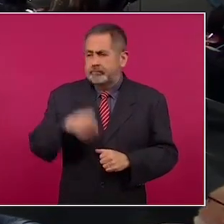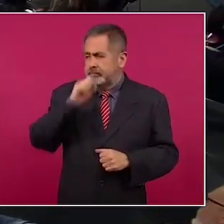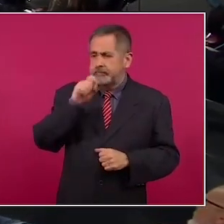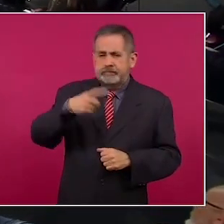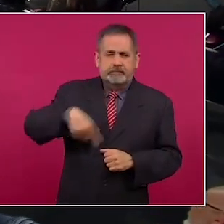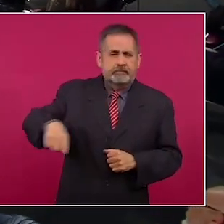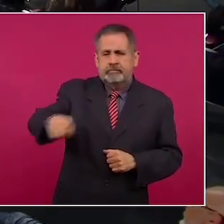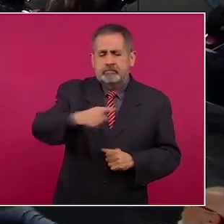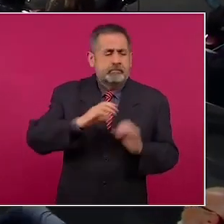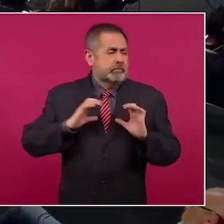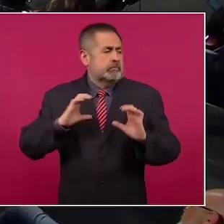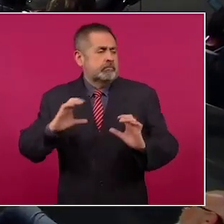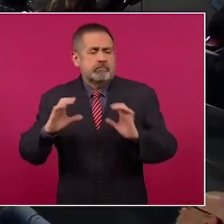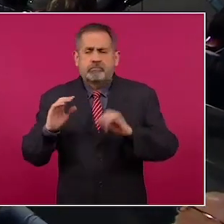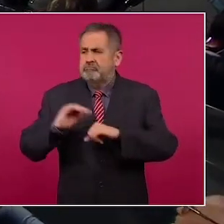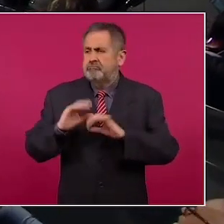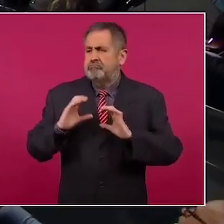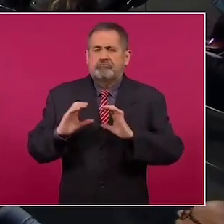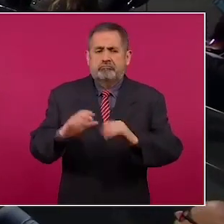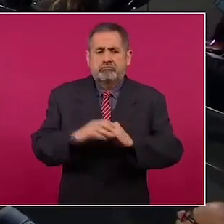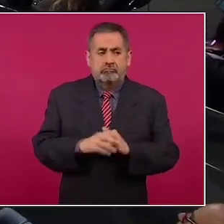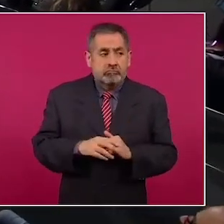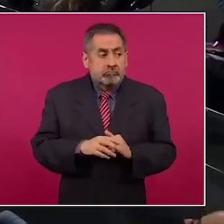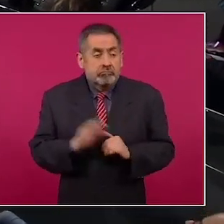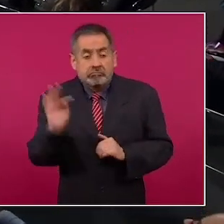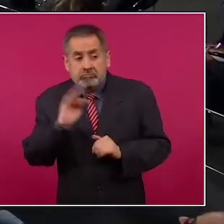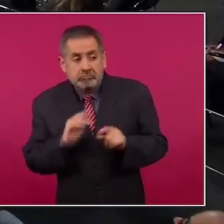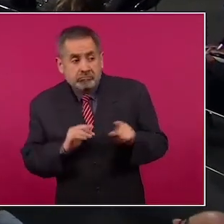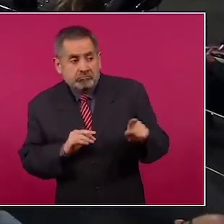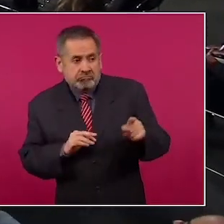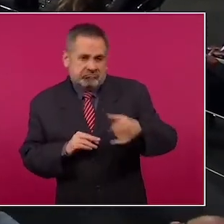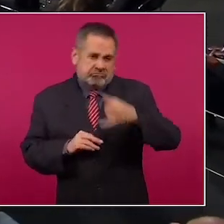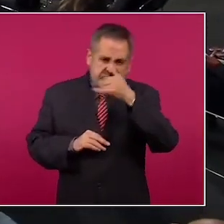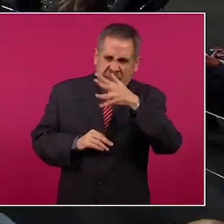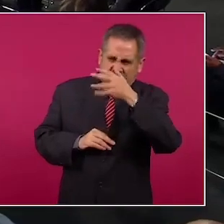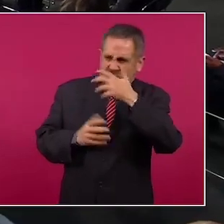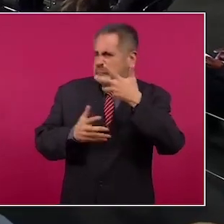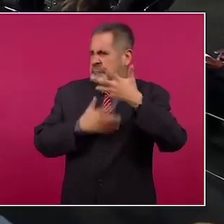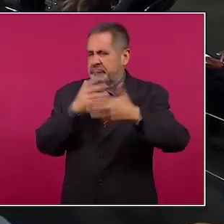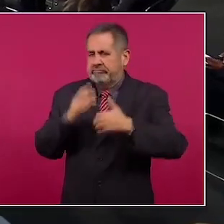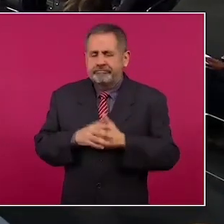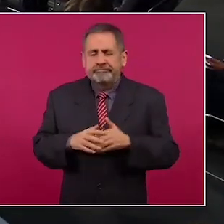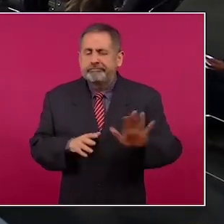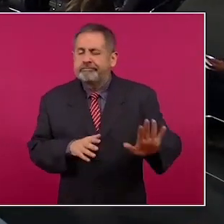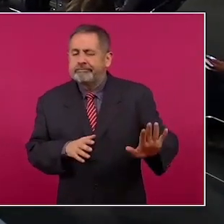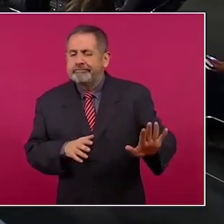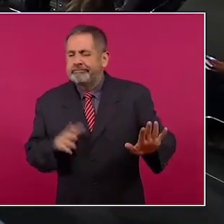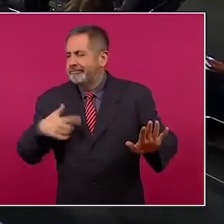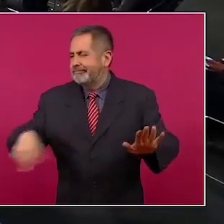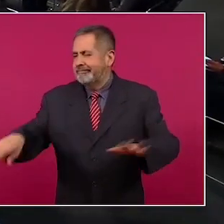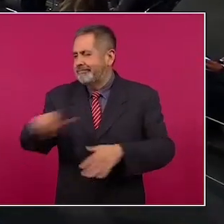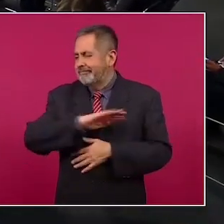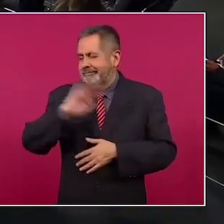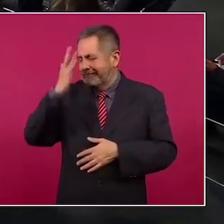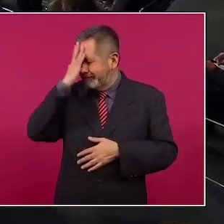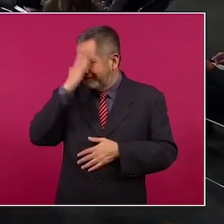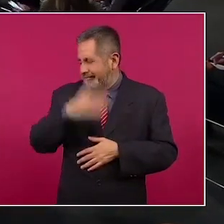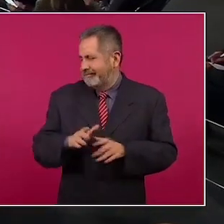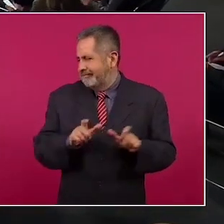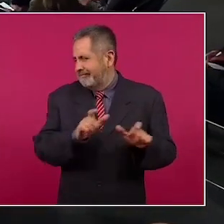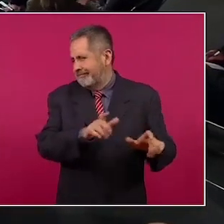cuando ve a alguien ahí, ya sabe la gente cómo